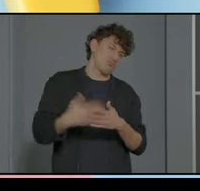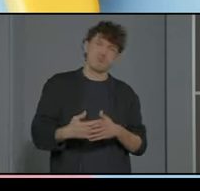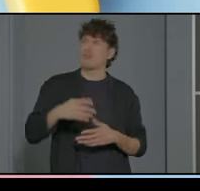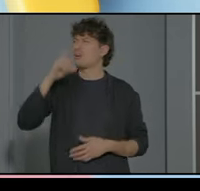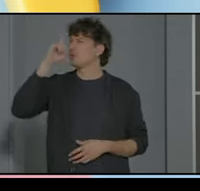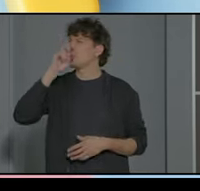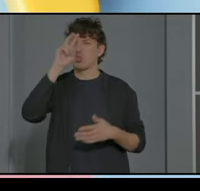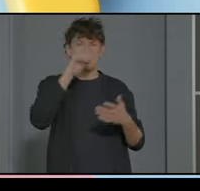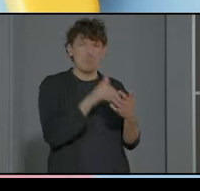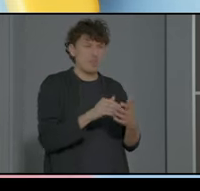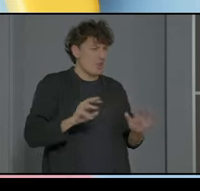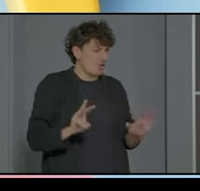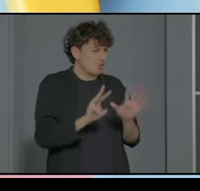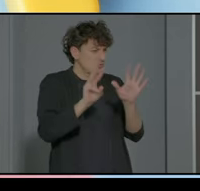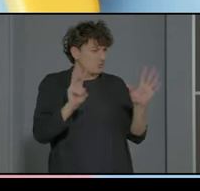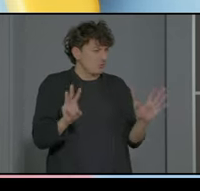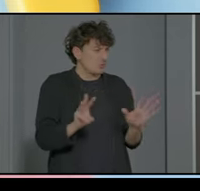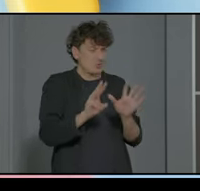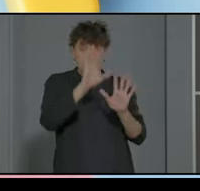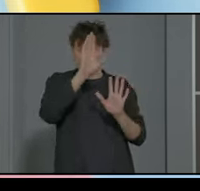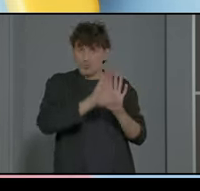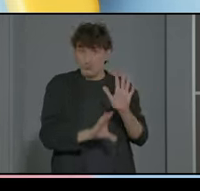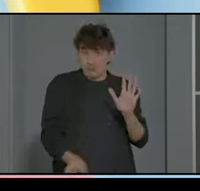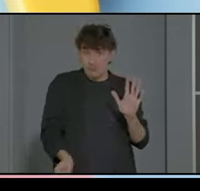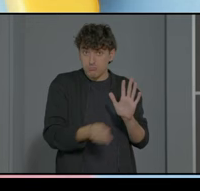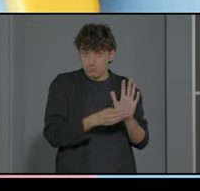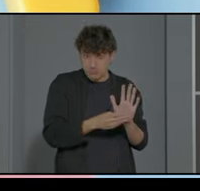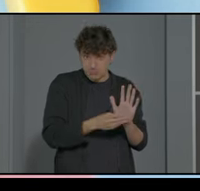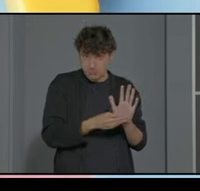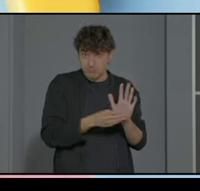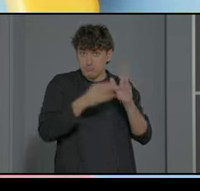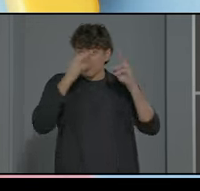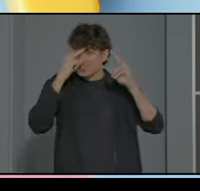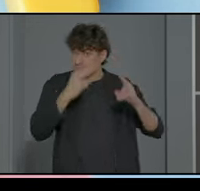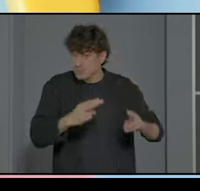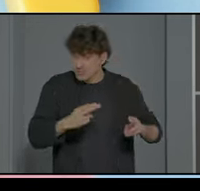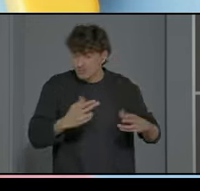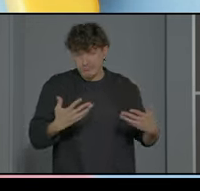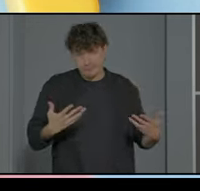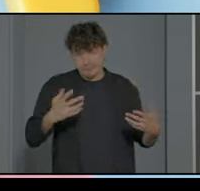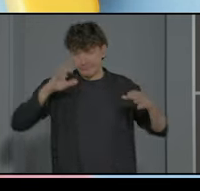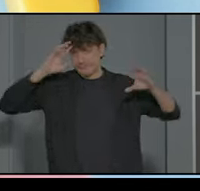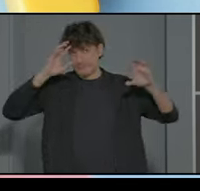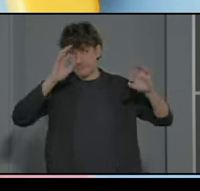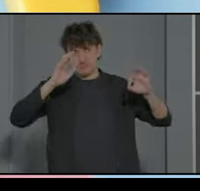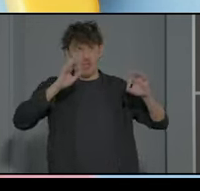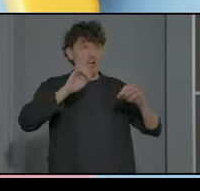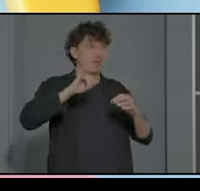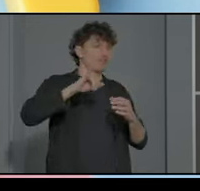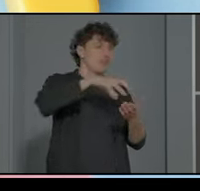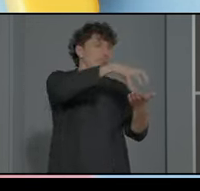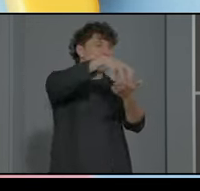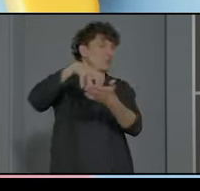2008 que realmente lo ha amparado la constitución realmente se está respetando obviamente en muchos sitios ¿no? pero